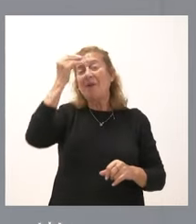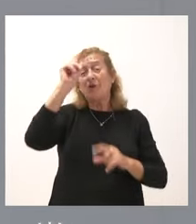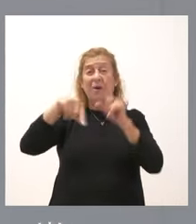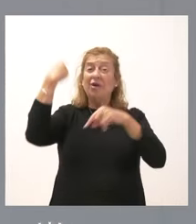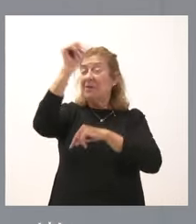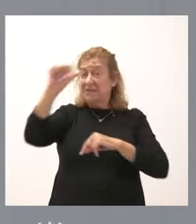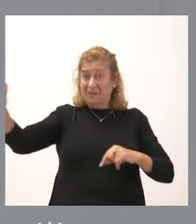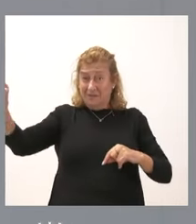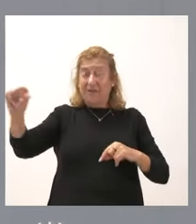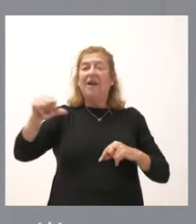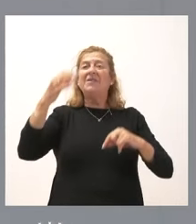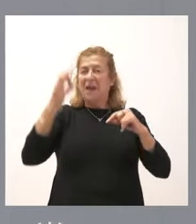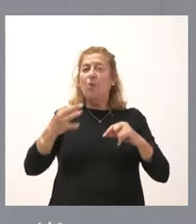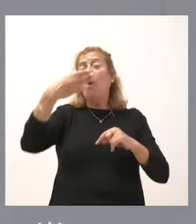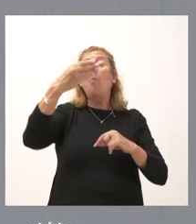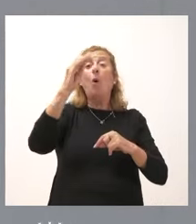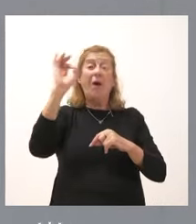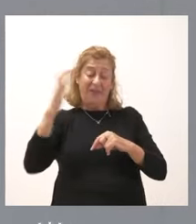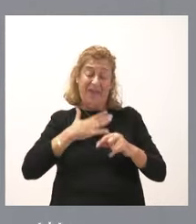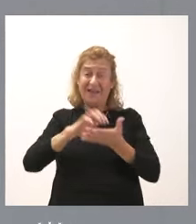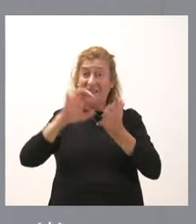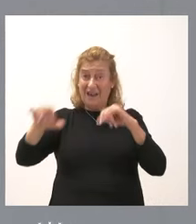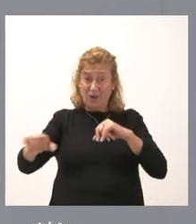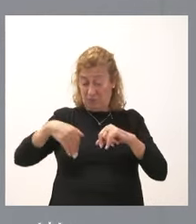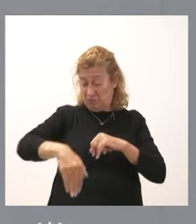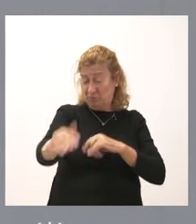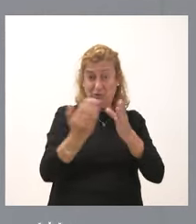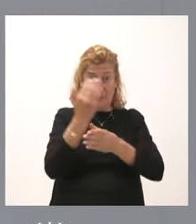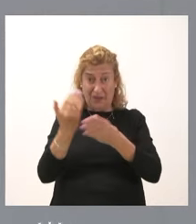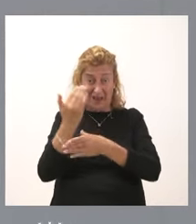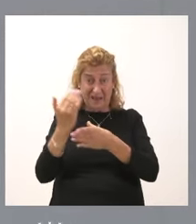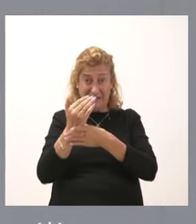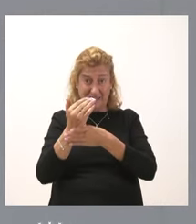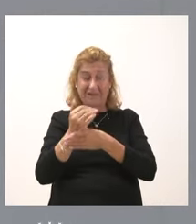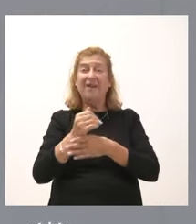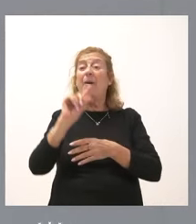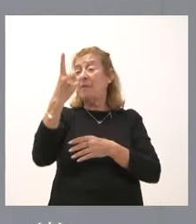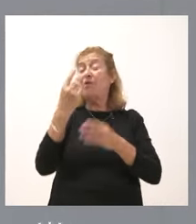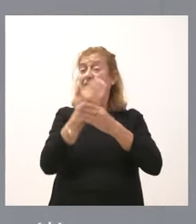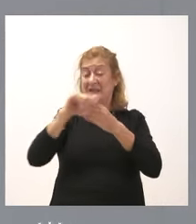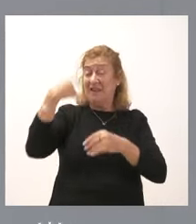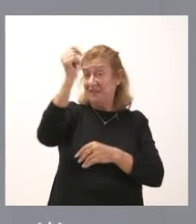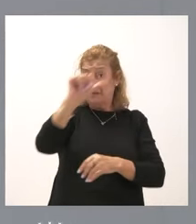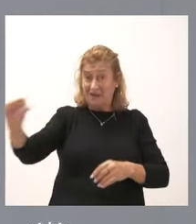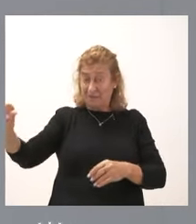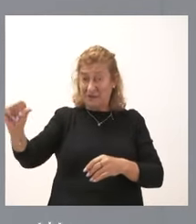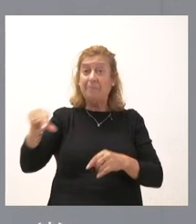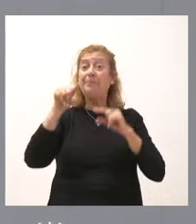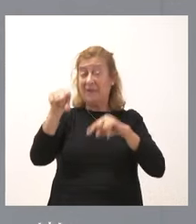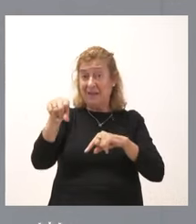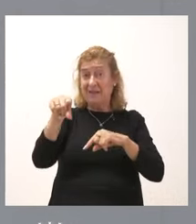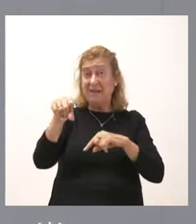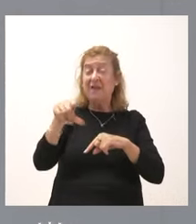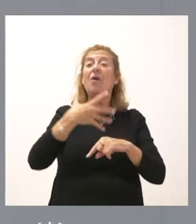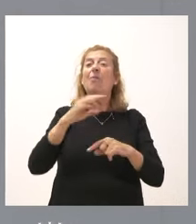estará colgado en el Boletín Oficial de Castilla y León, en los próximos días, en los primeros días de la próxima semana, y ahí le